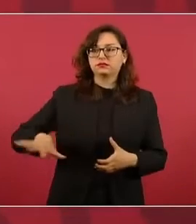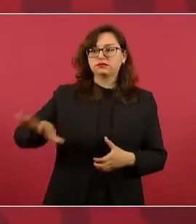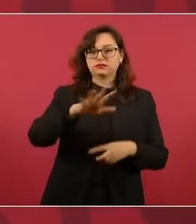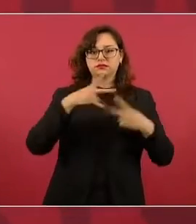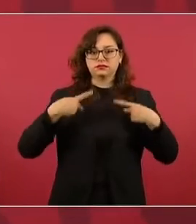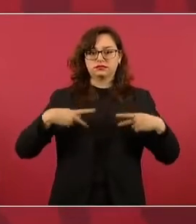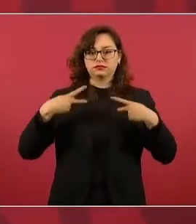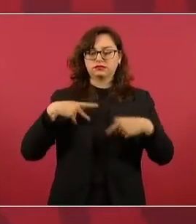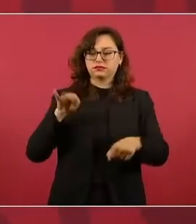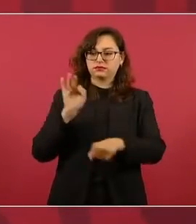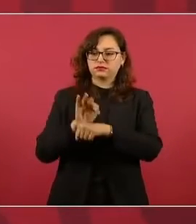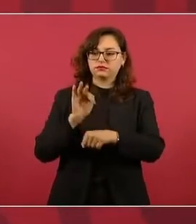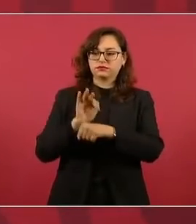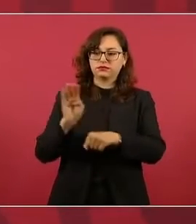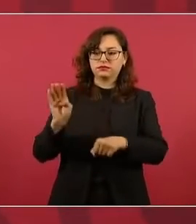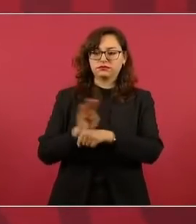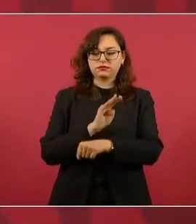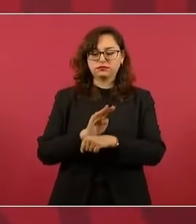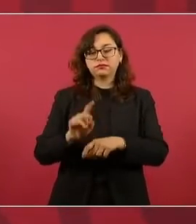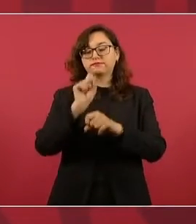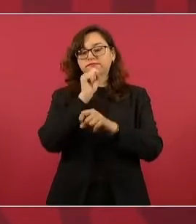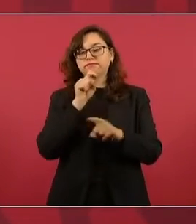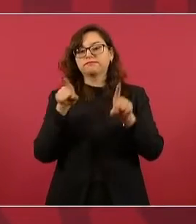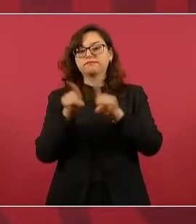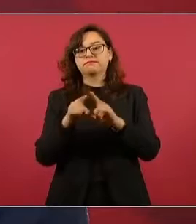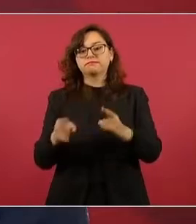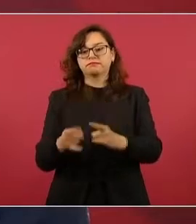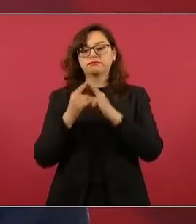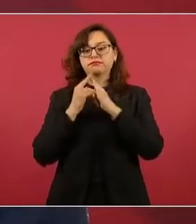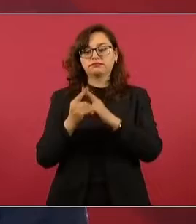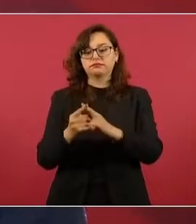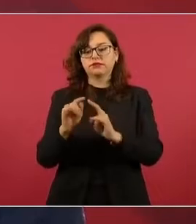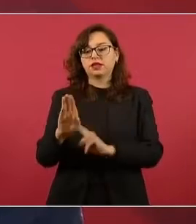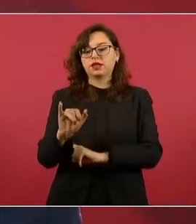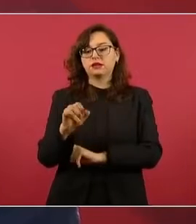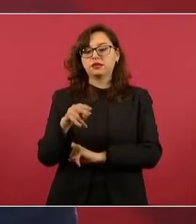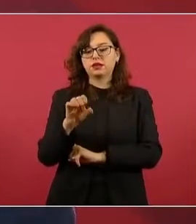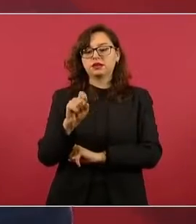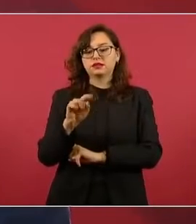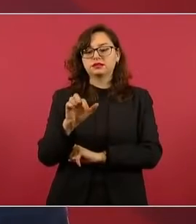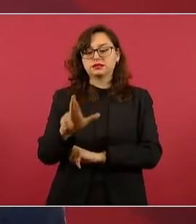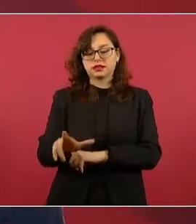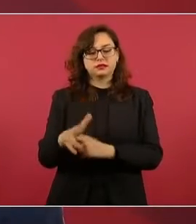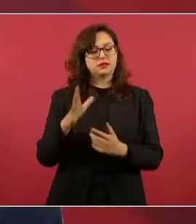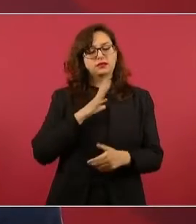es como el tianguis del bienestar, como muchas otras cosas,